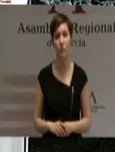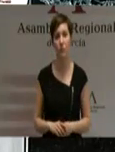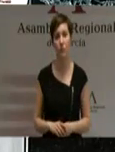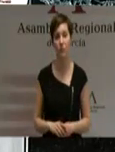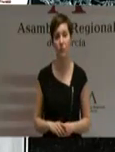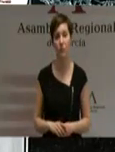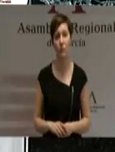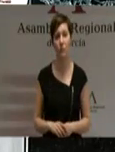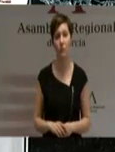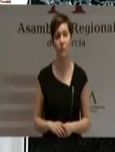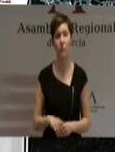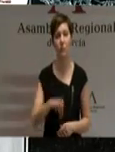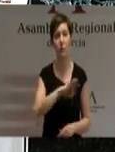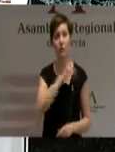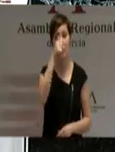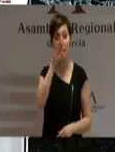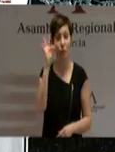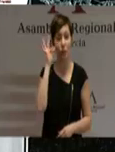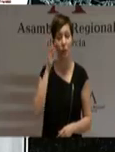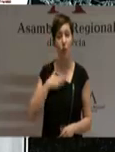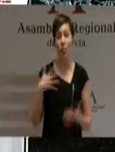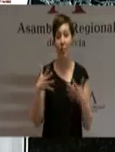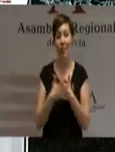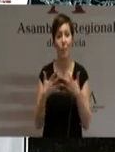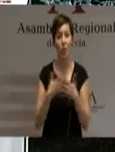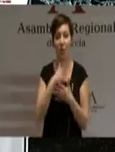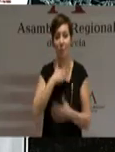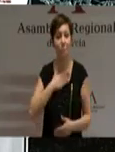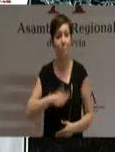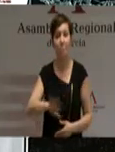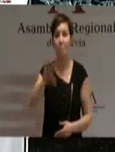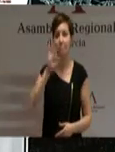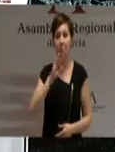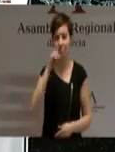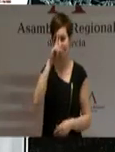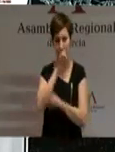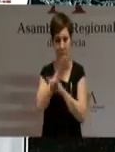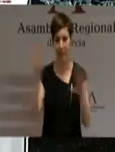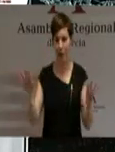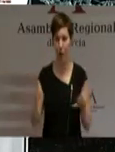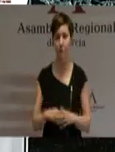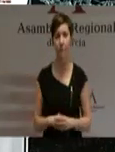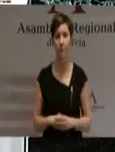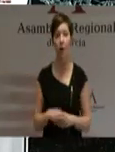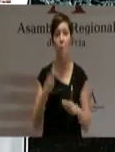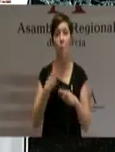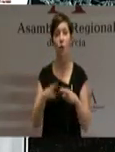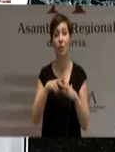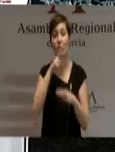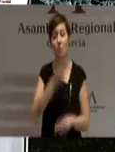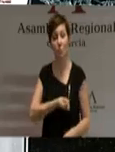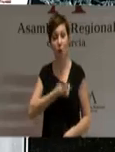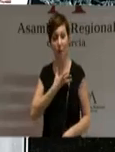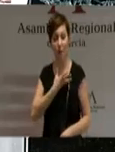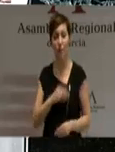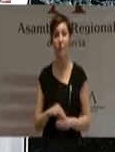Señorías, soy demócrata por convicción, político por vocación y